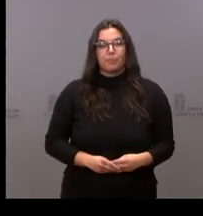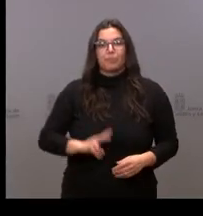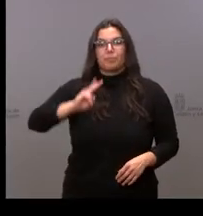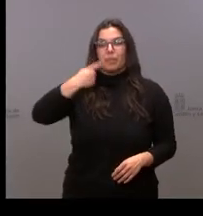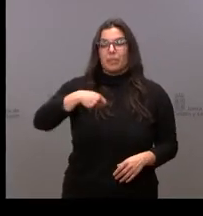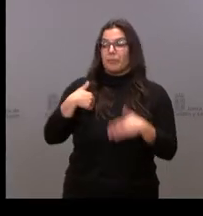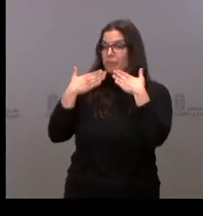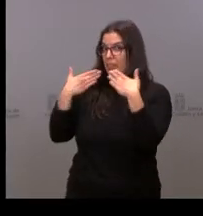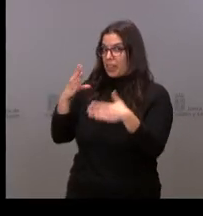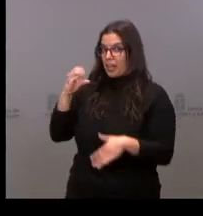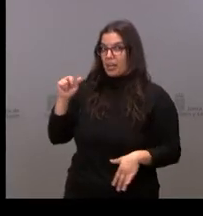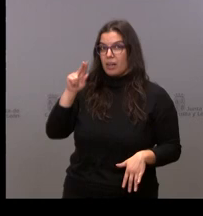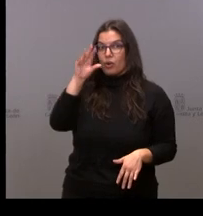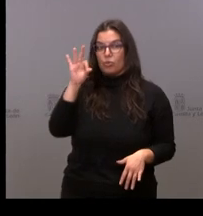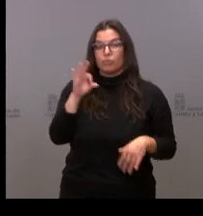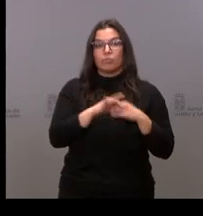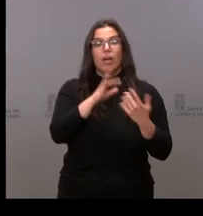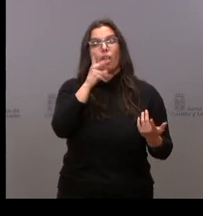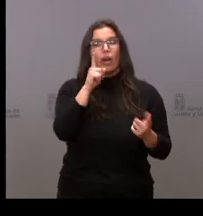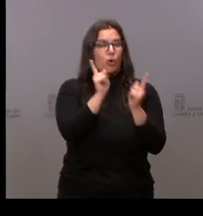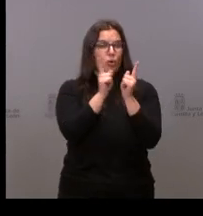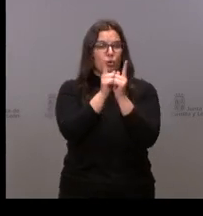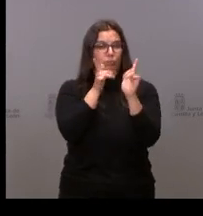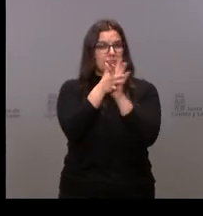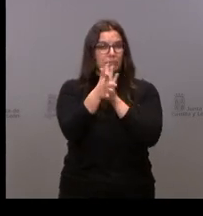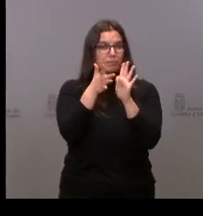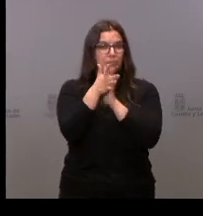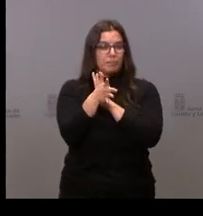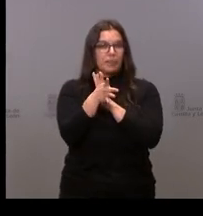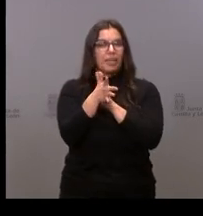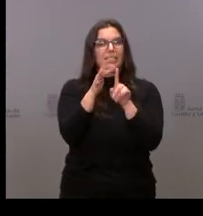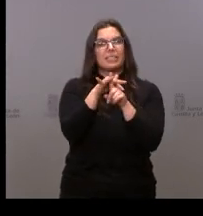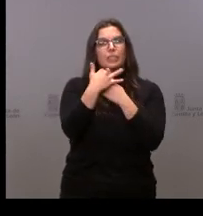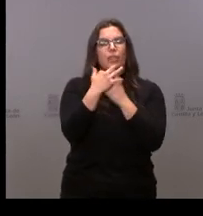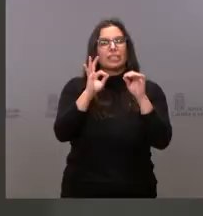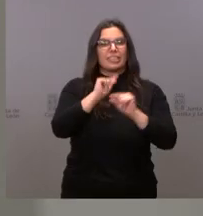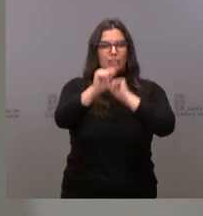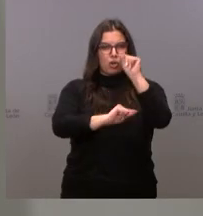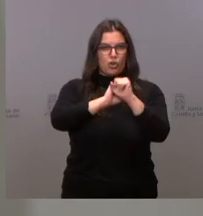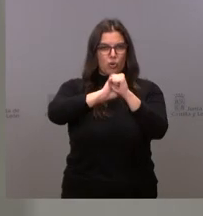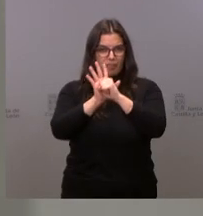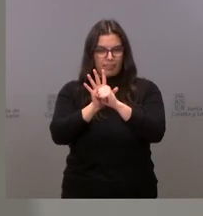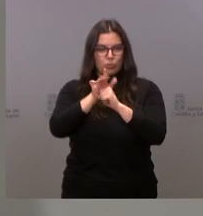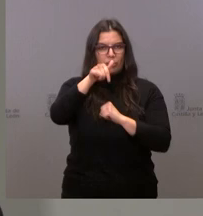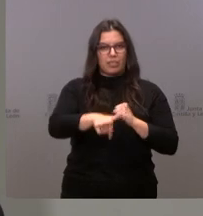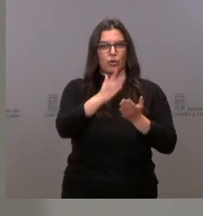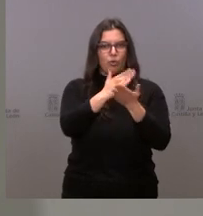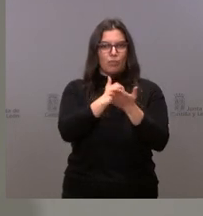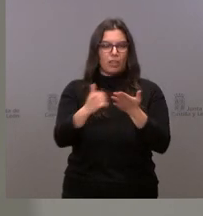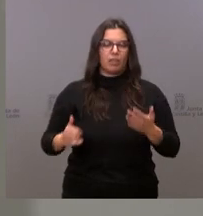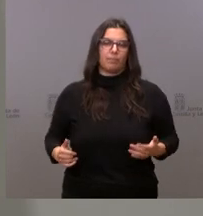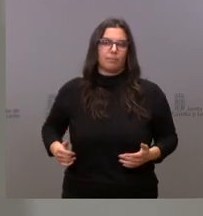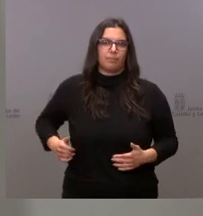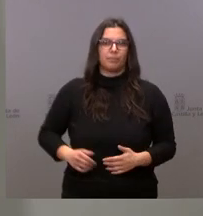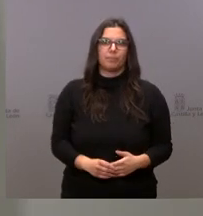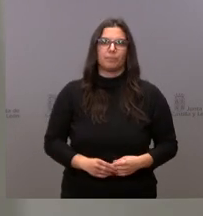Carlos. Y ahora vamos a comentar brevemente la situación epidemiológica en nuestra comunidad. He de